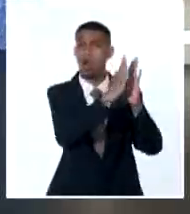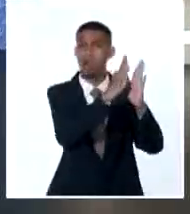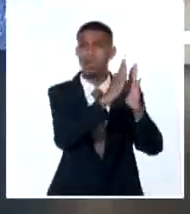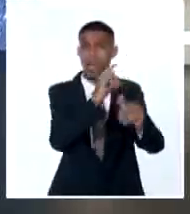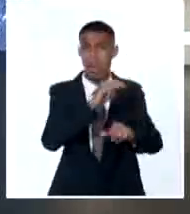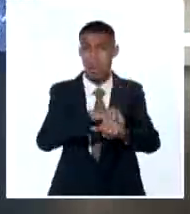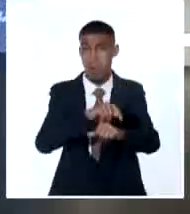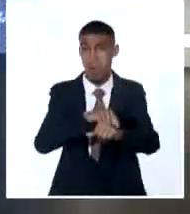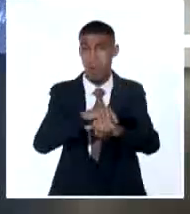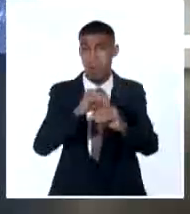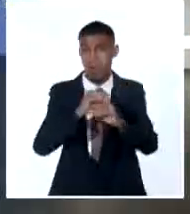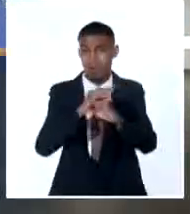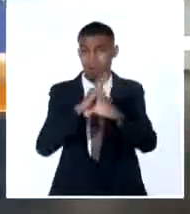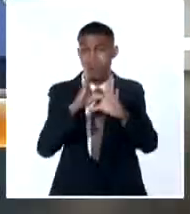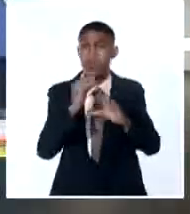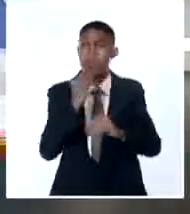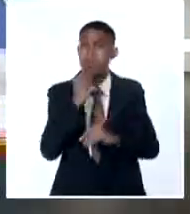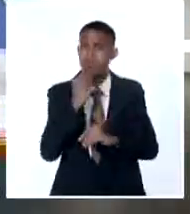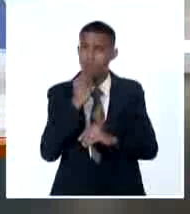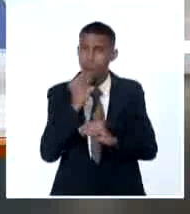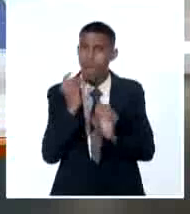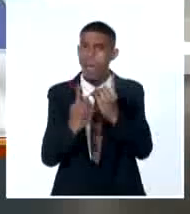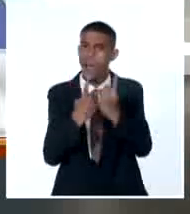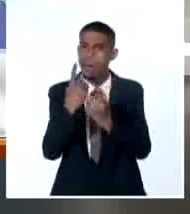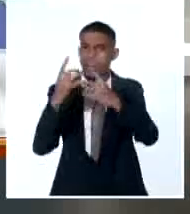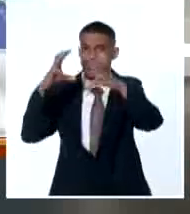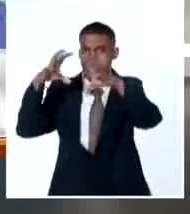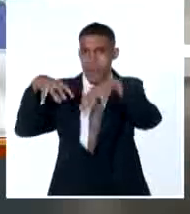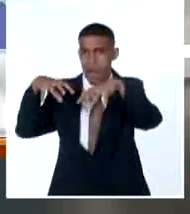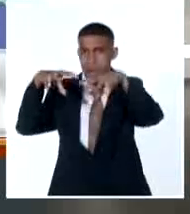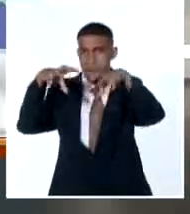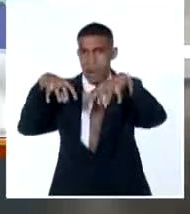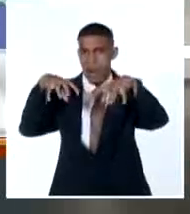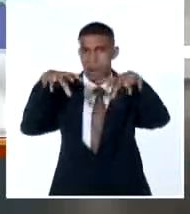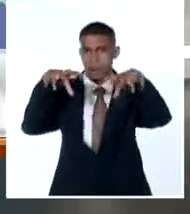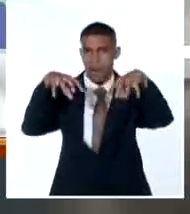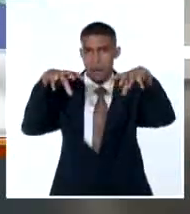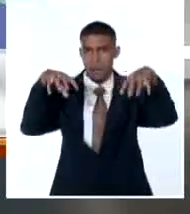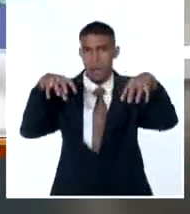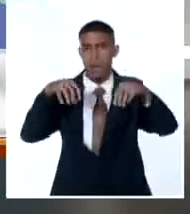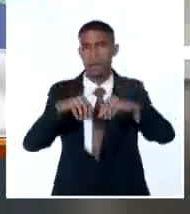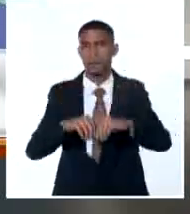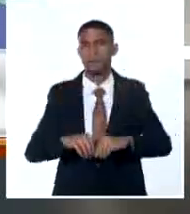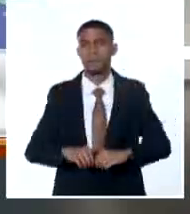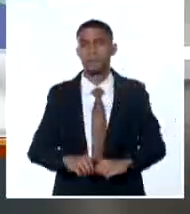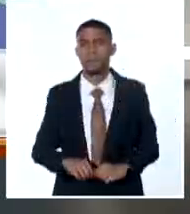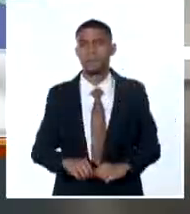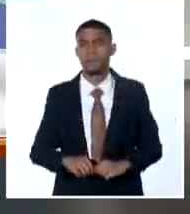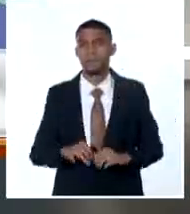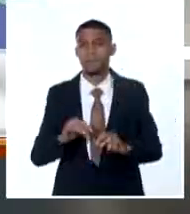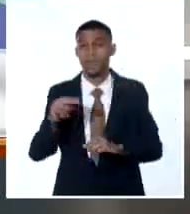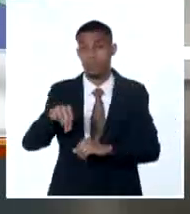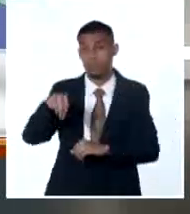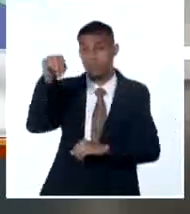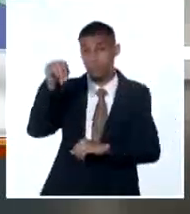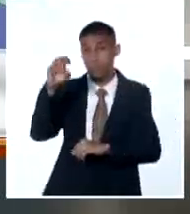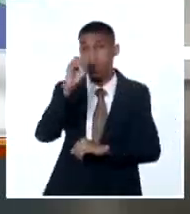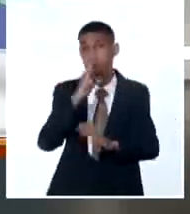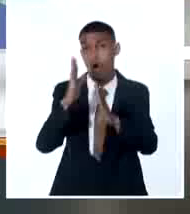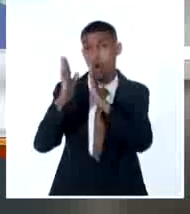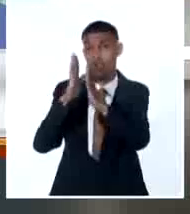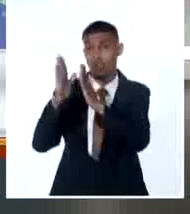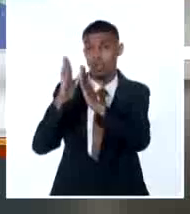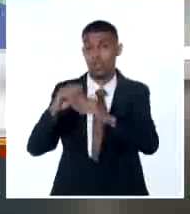madrugada la presencia de nublados con chubascos y algunas lluvias en zonas de la costa norte de la parte occidental central. Llovía durante